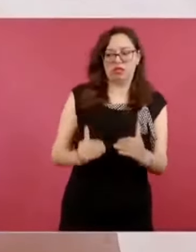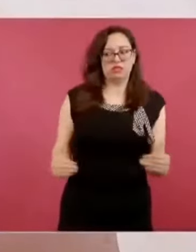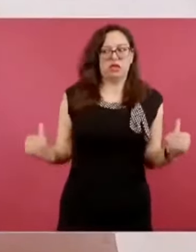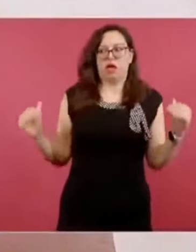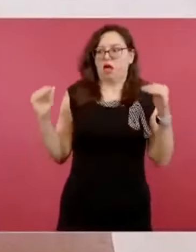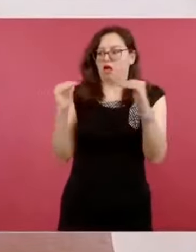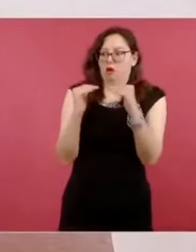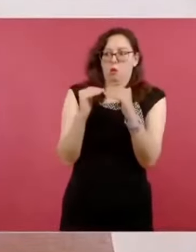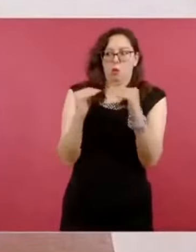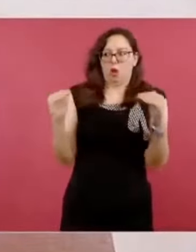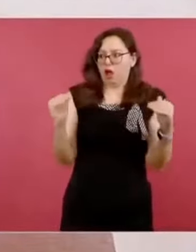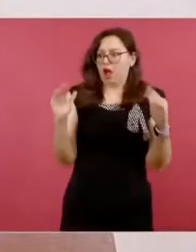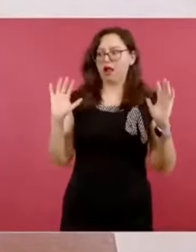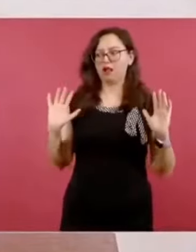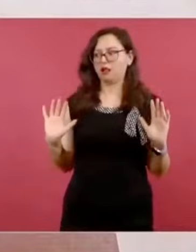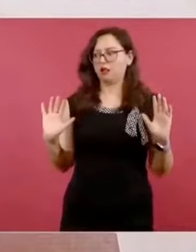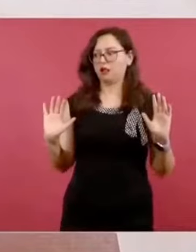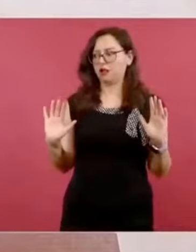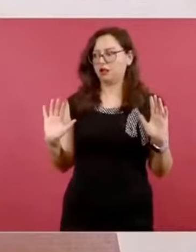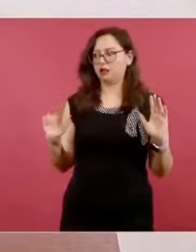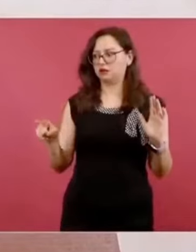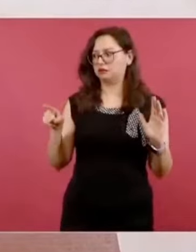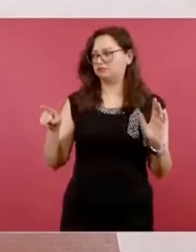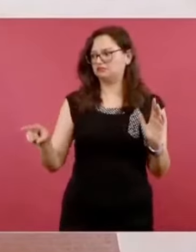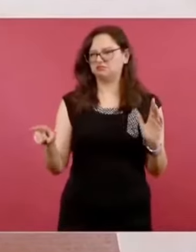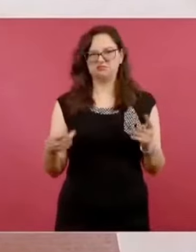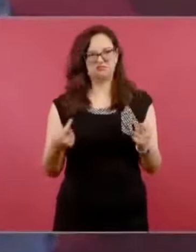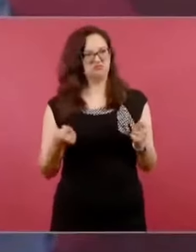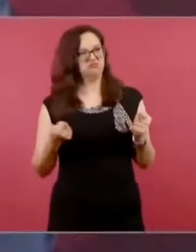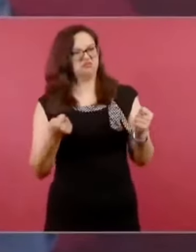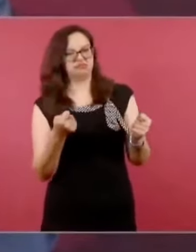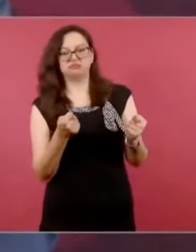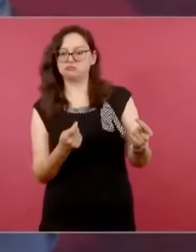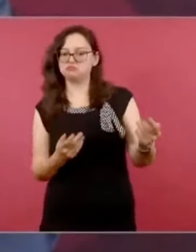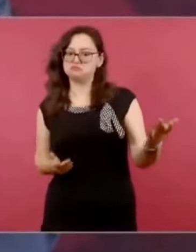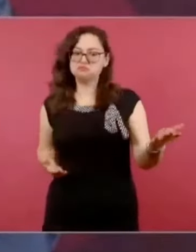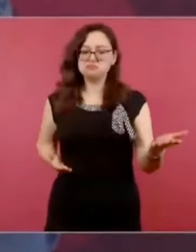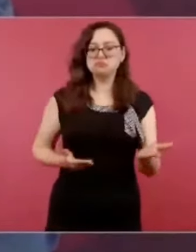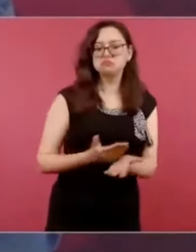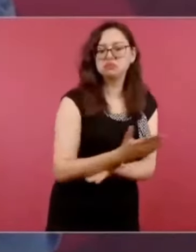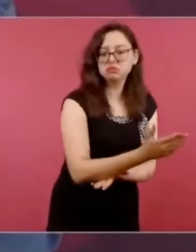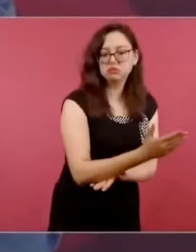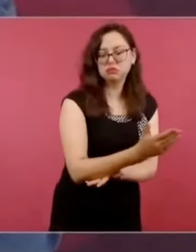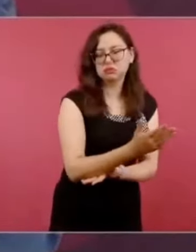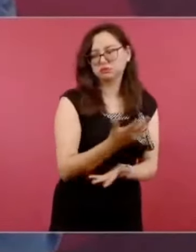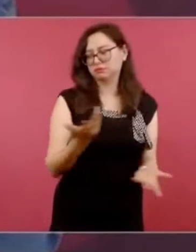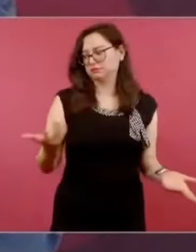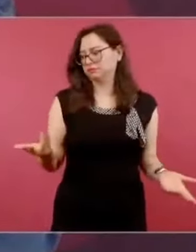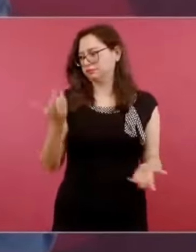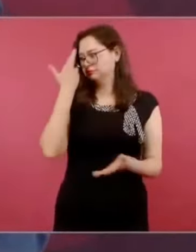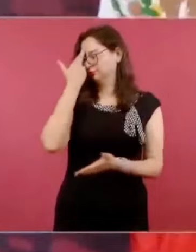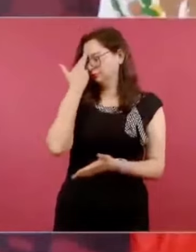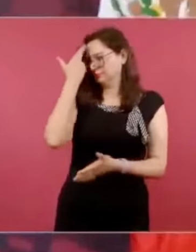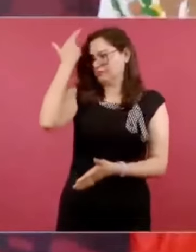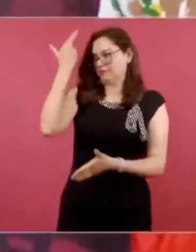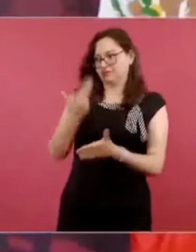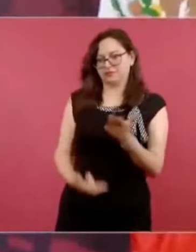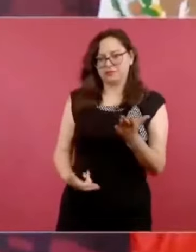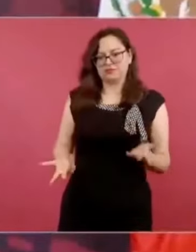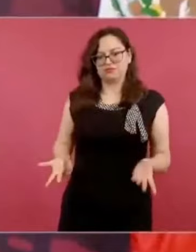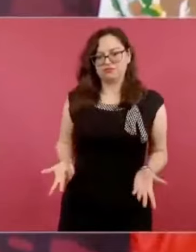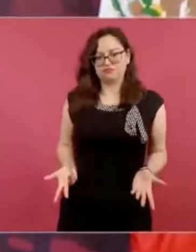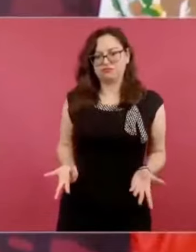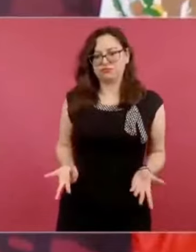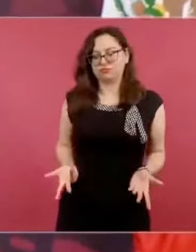violación a la división y al